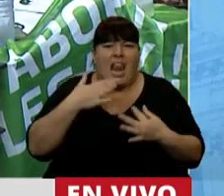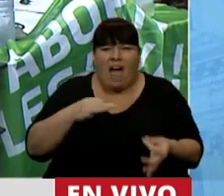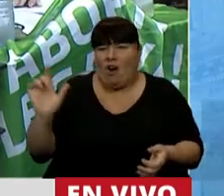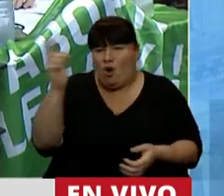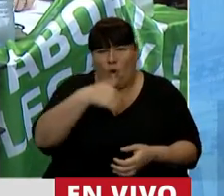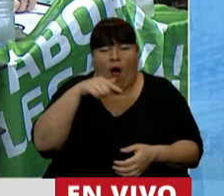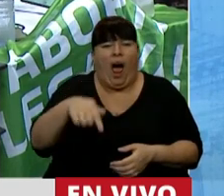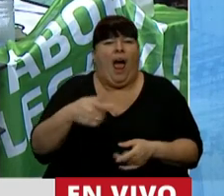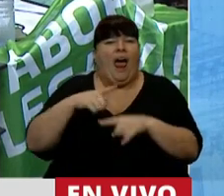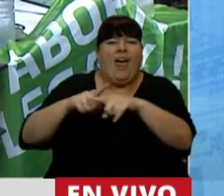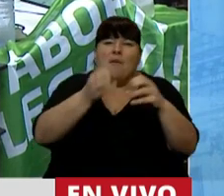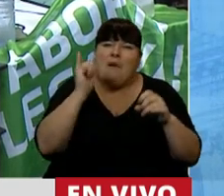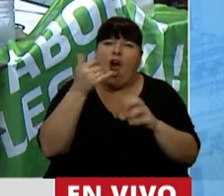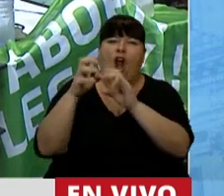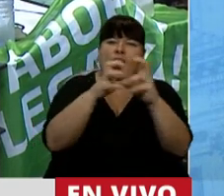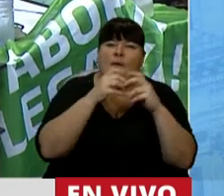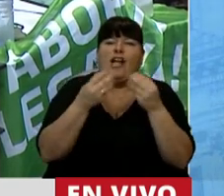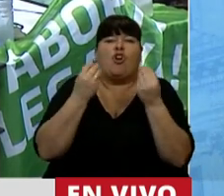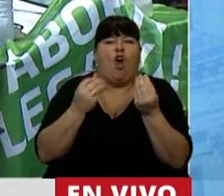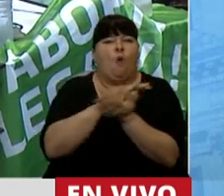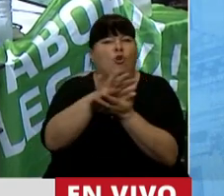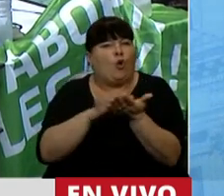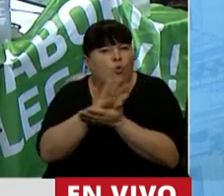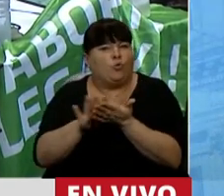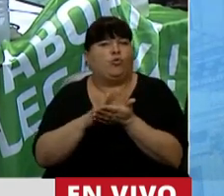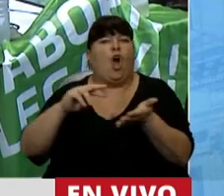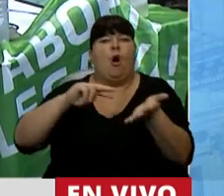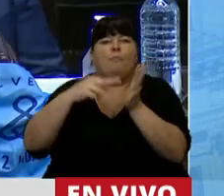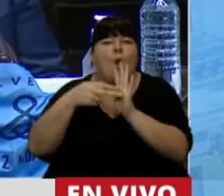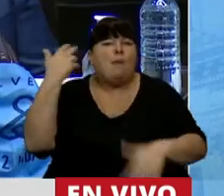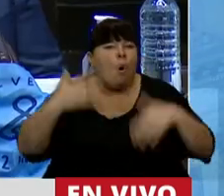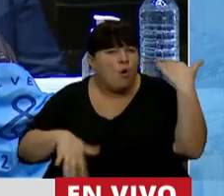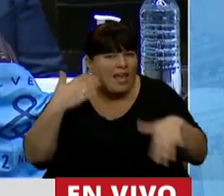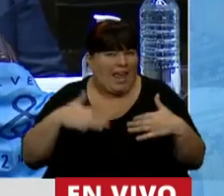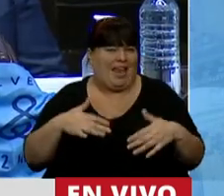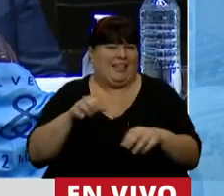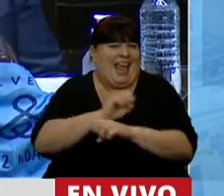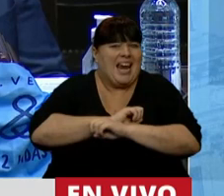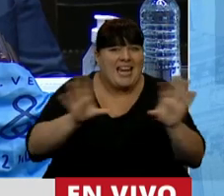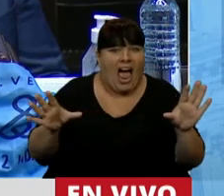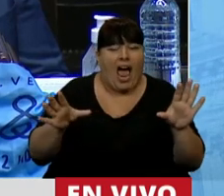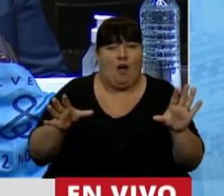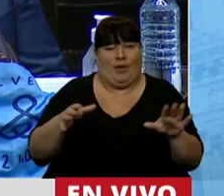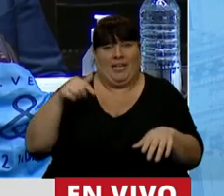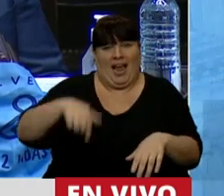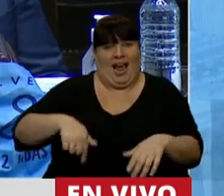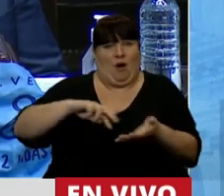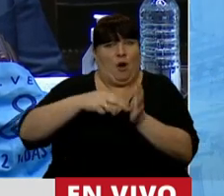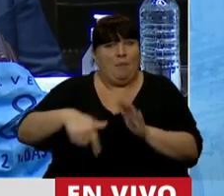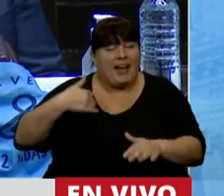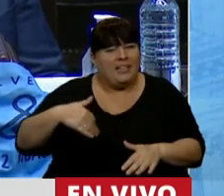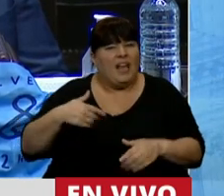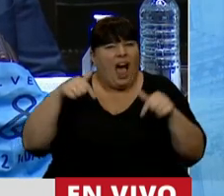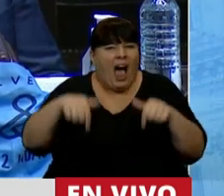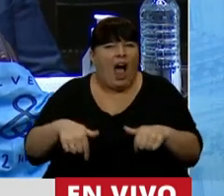increíble que en lugar de discutir cómo vamos a solucionar todos los problemas urgentes y dramáticos que hoy nos apremian,